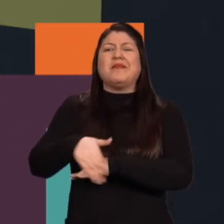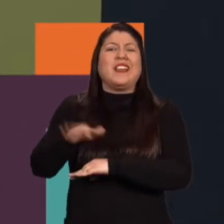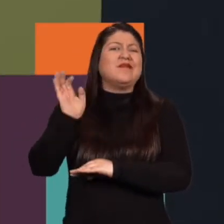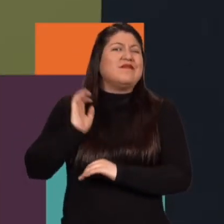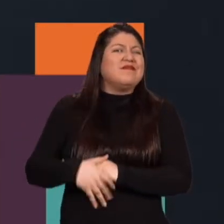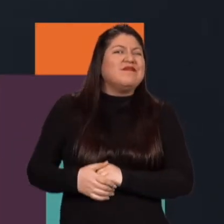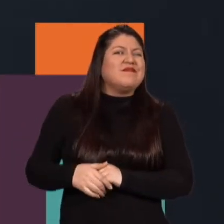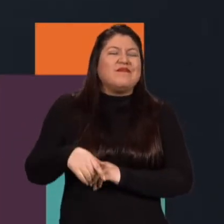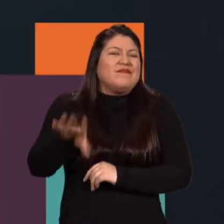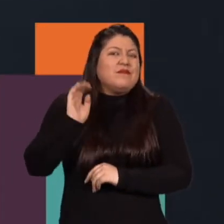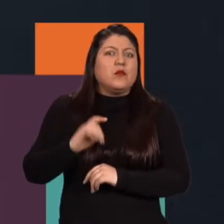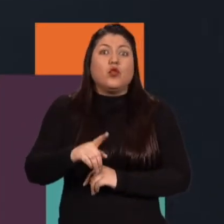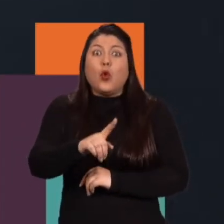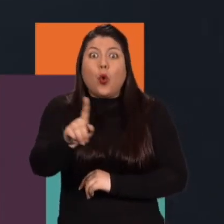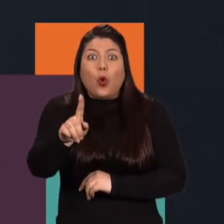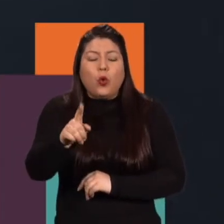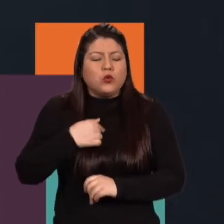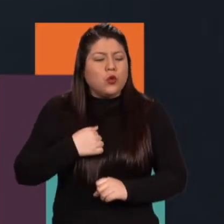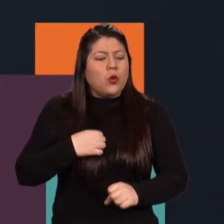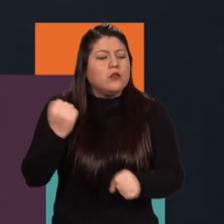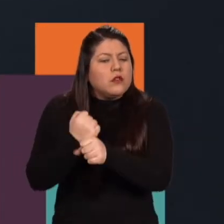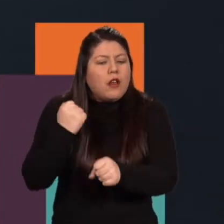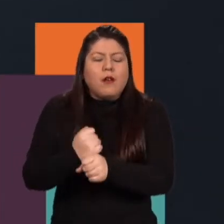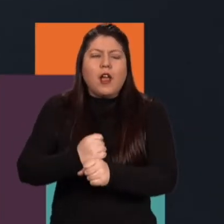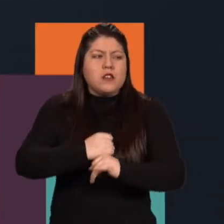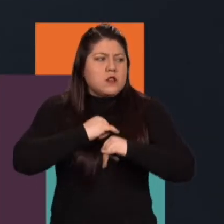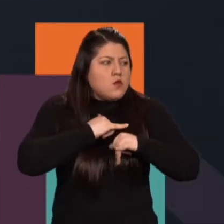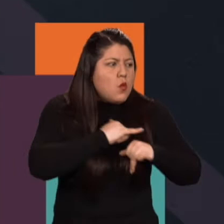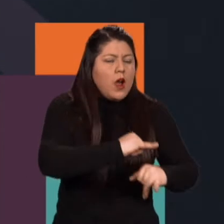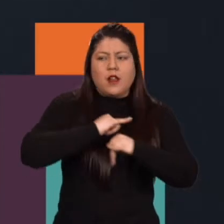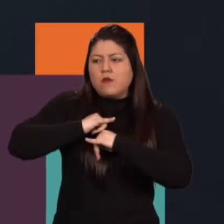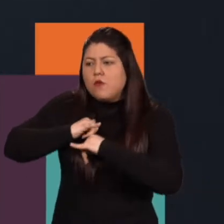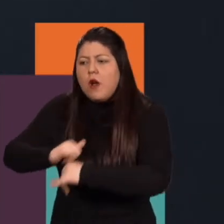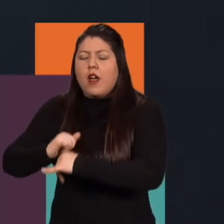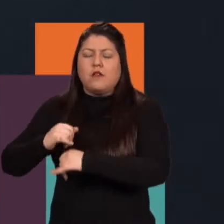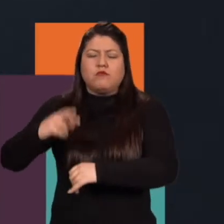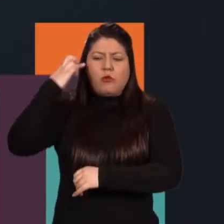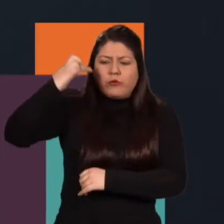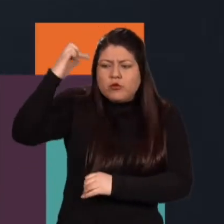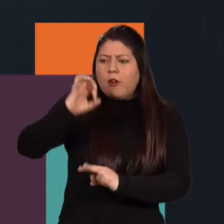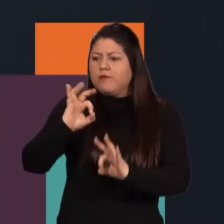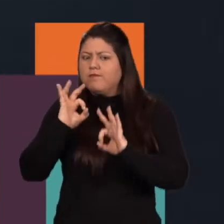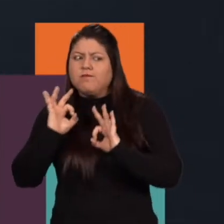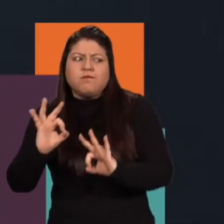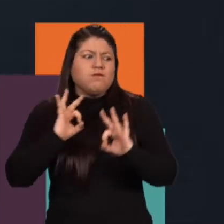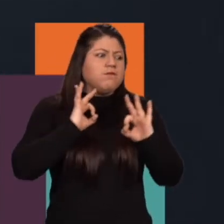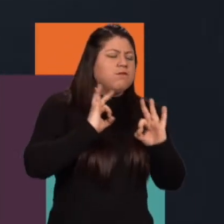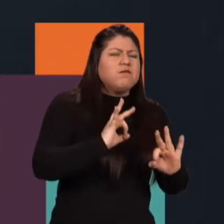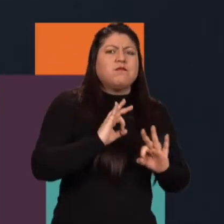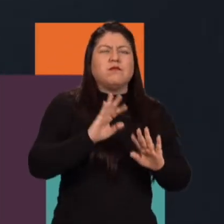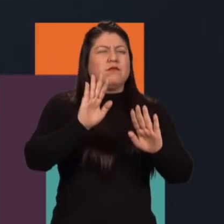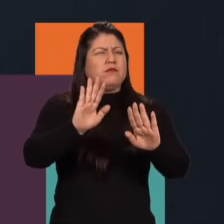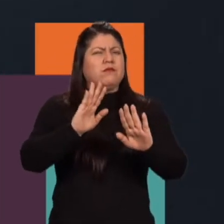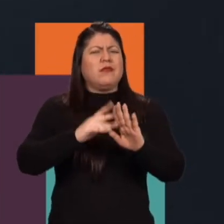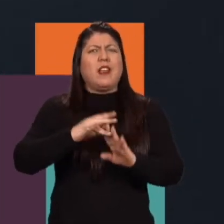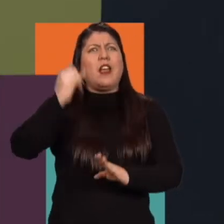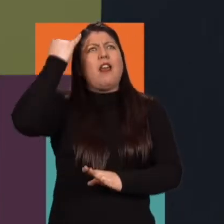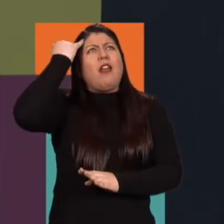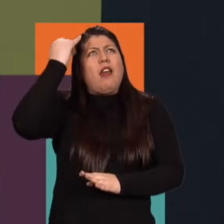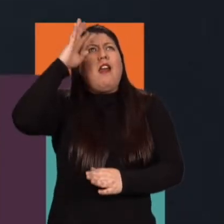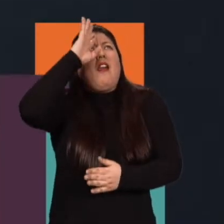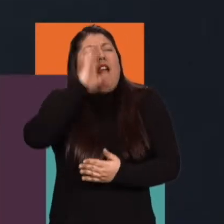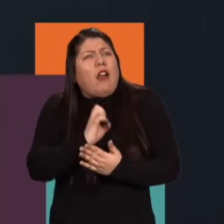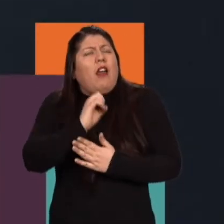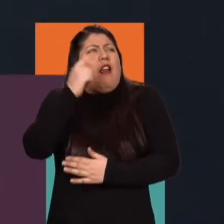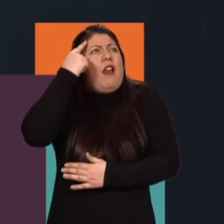por descarte, ¿no? le entrego lo mismo, le trabajo igual, construyo con el mismo compromiso y con el mismo profesionalismo. Entonces, yo creo que hay que dejar